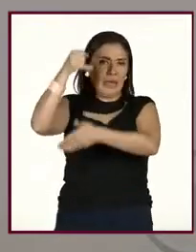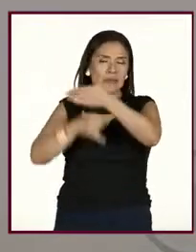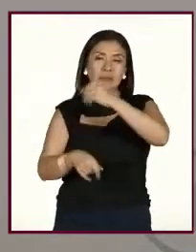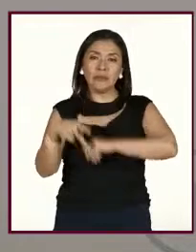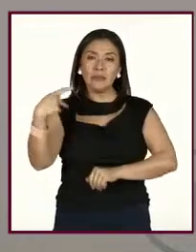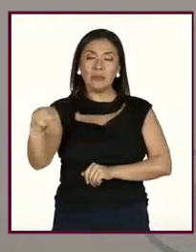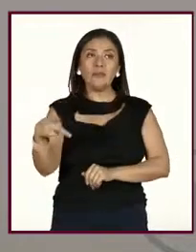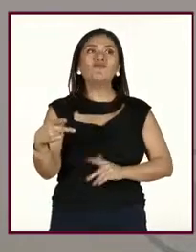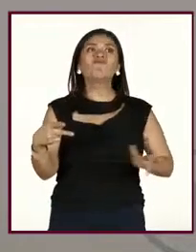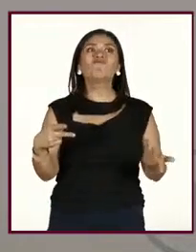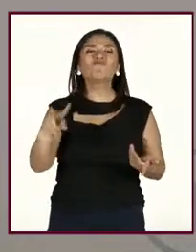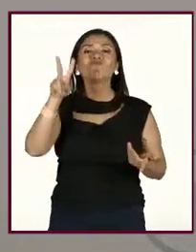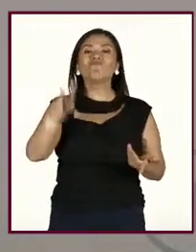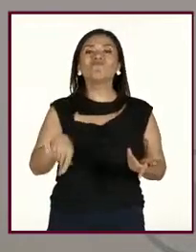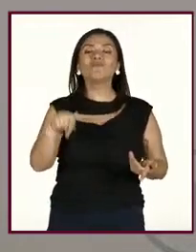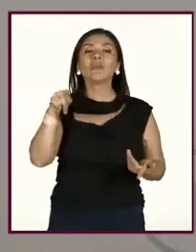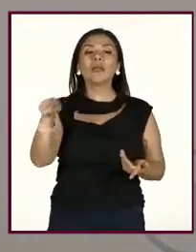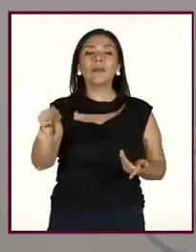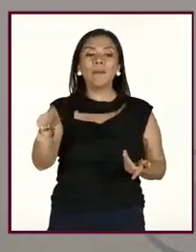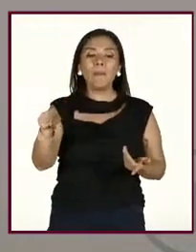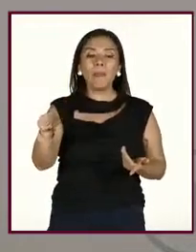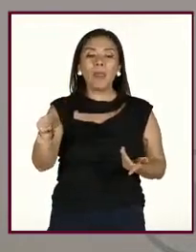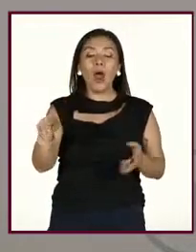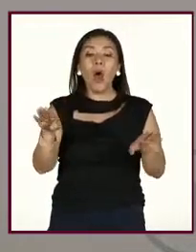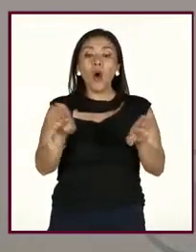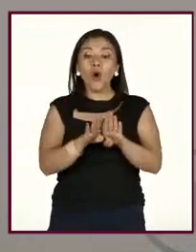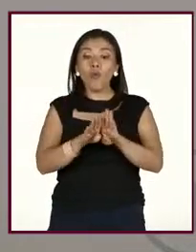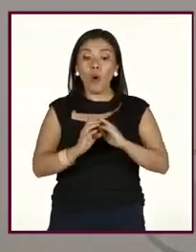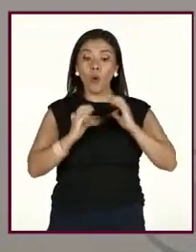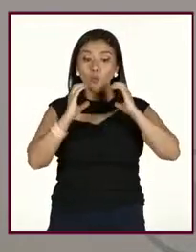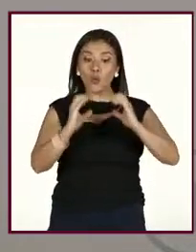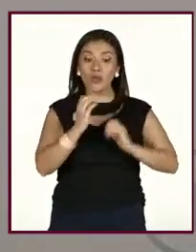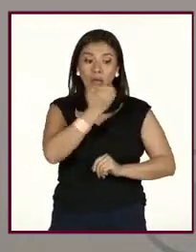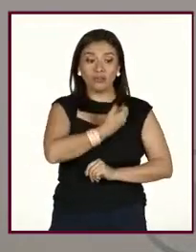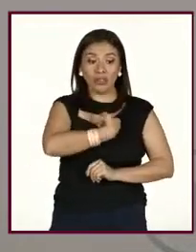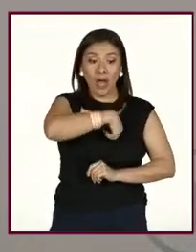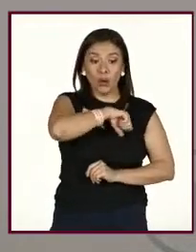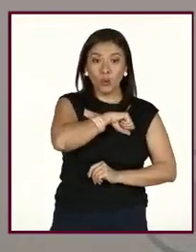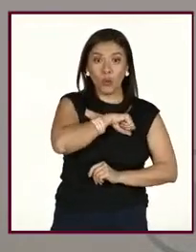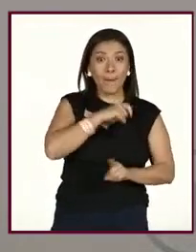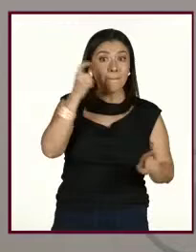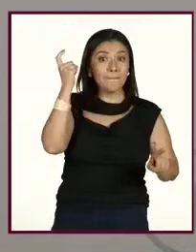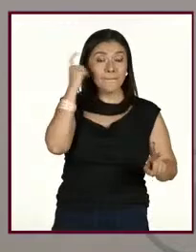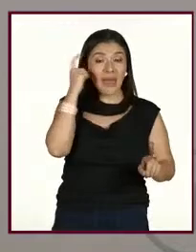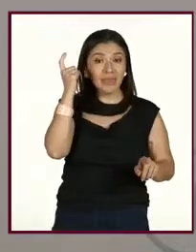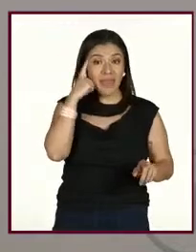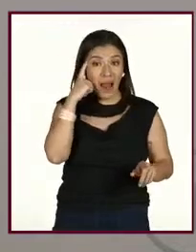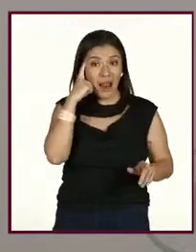este, porque, ¿cómo cuidamos nuestra salud? Aquí sería mental,